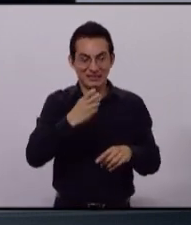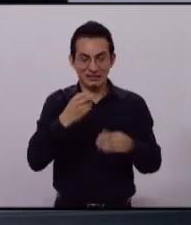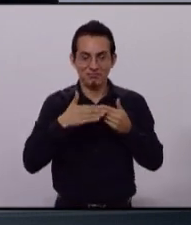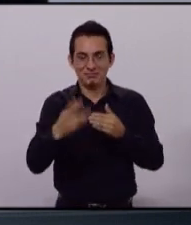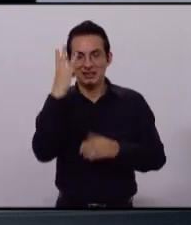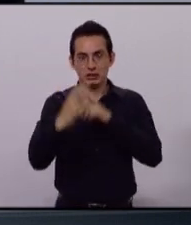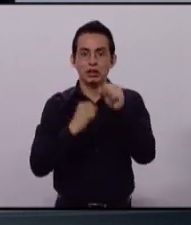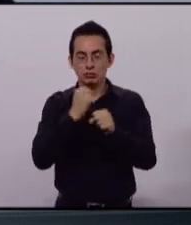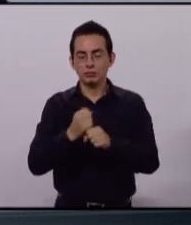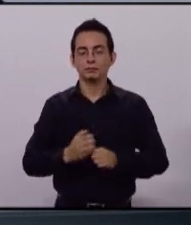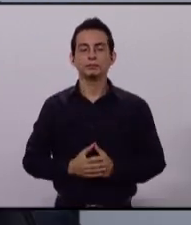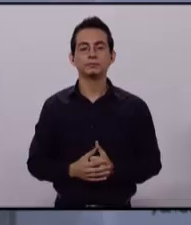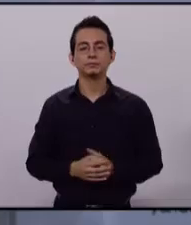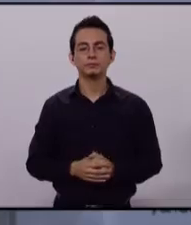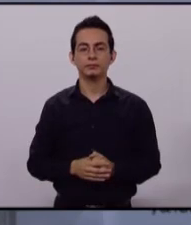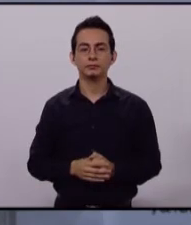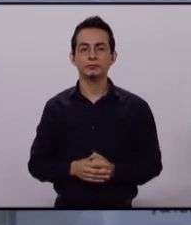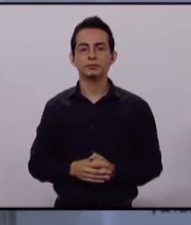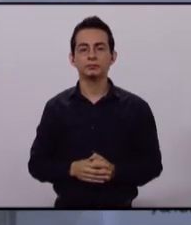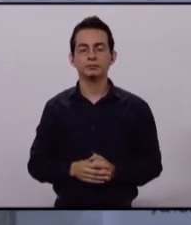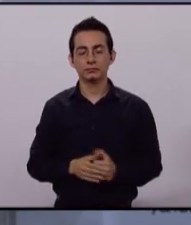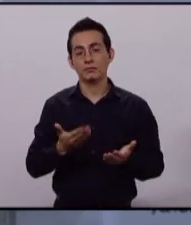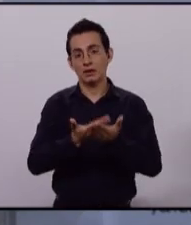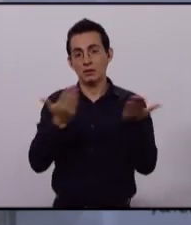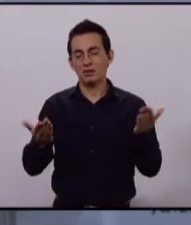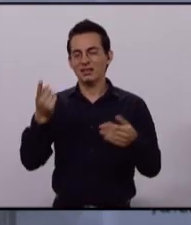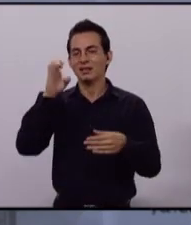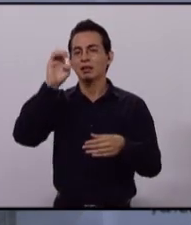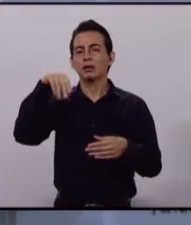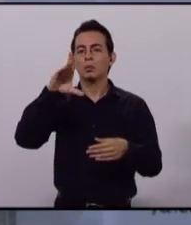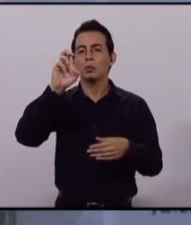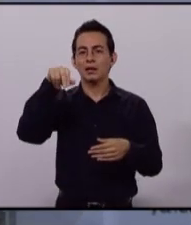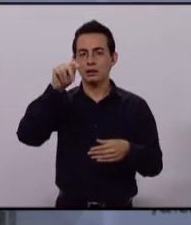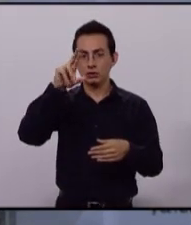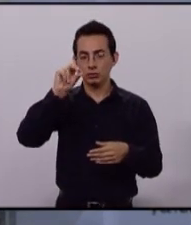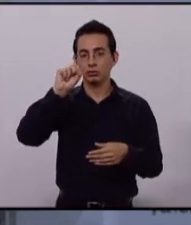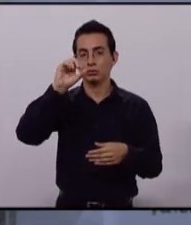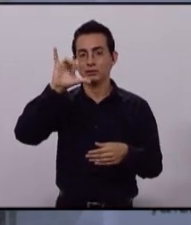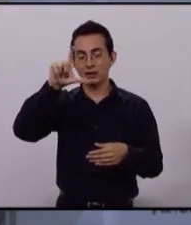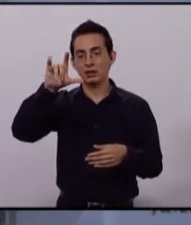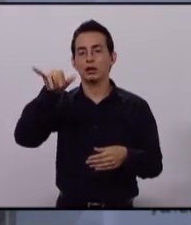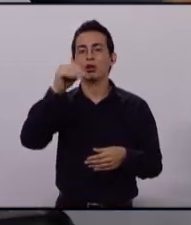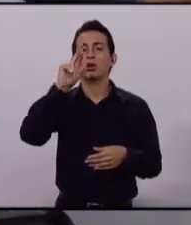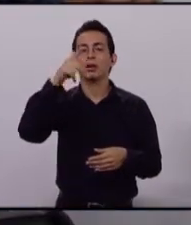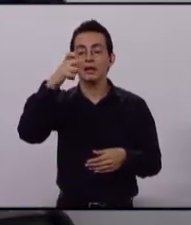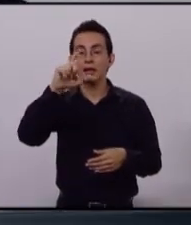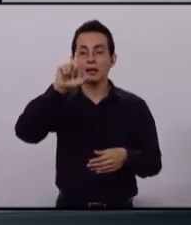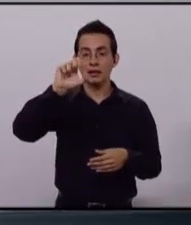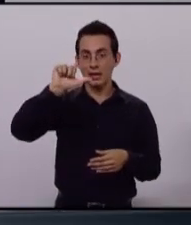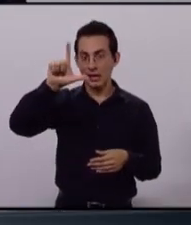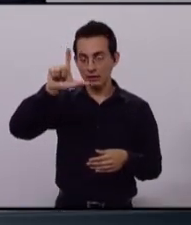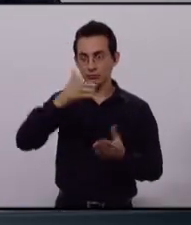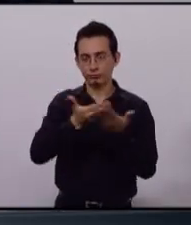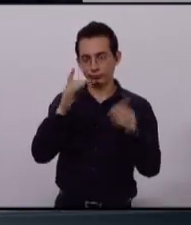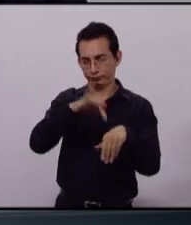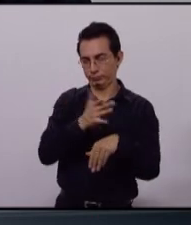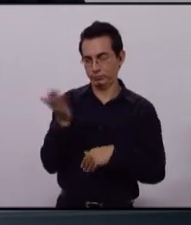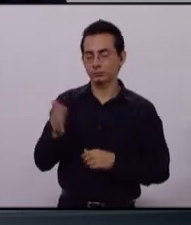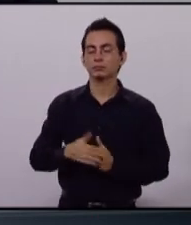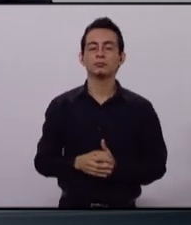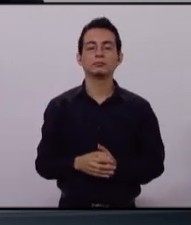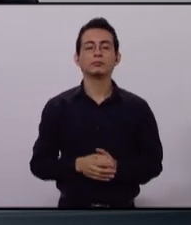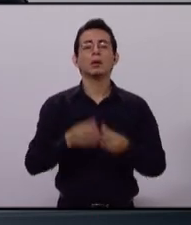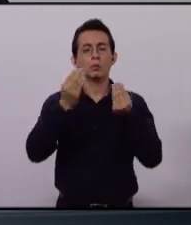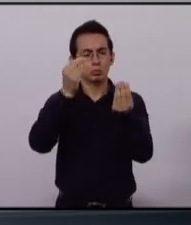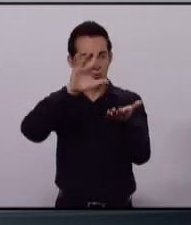lograremos nuestro objetivo. Candidato de Encuentro Social, Jorge Leal, es su turno. Gracias. Seré un